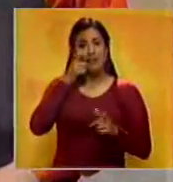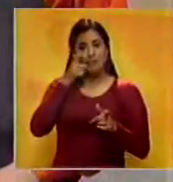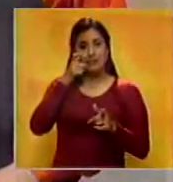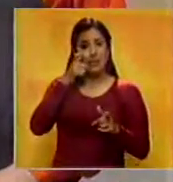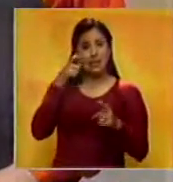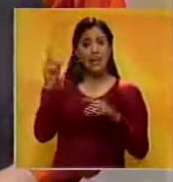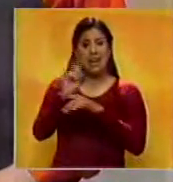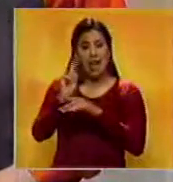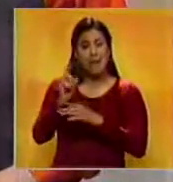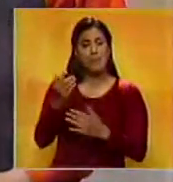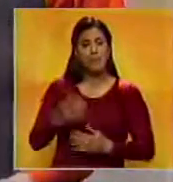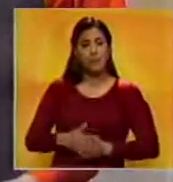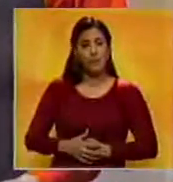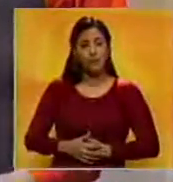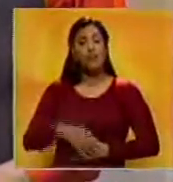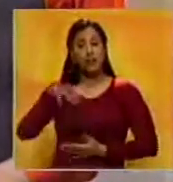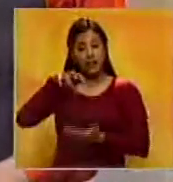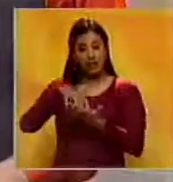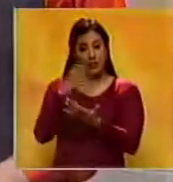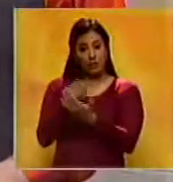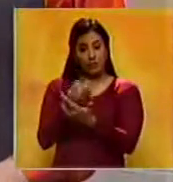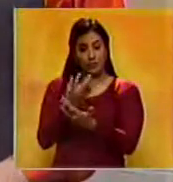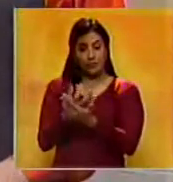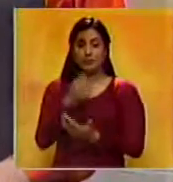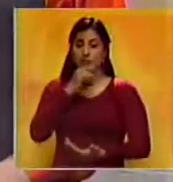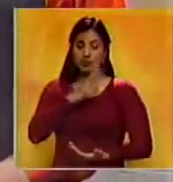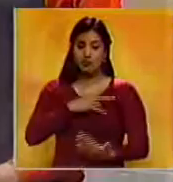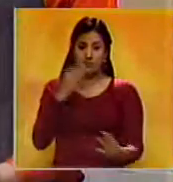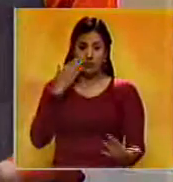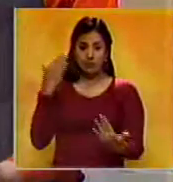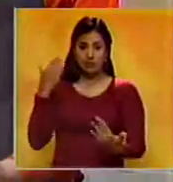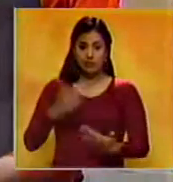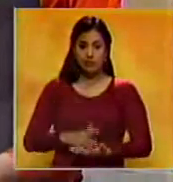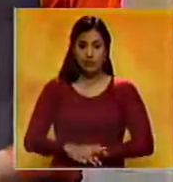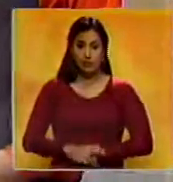vigilancia lo más pronto posible. Desde el estado de Monagas, Alexis Abreu, Noticiero, Benevisión.